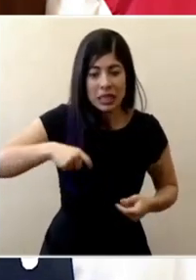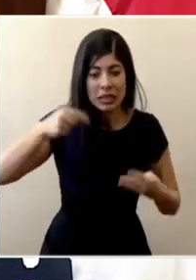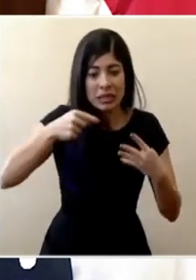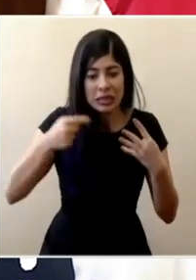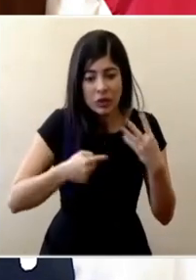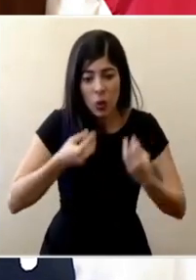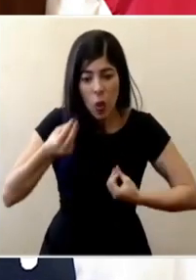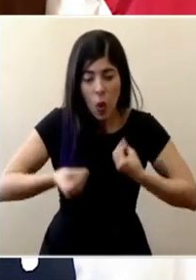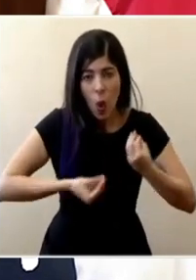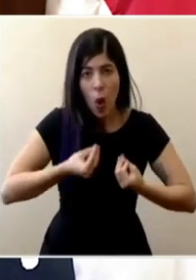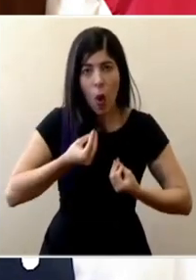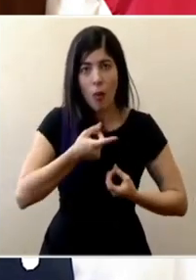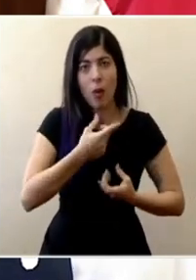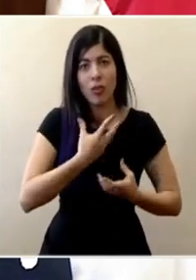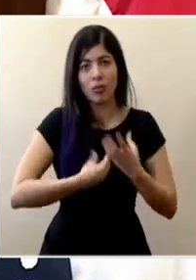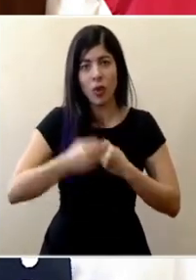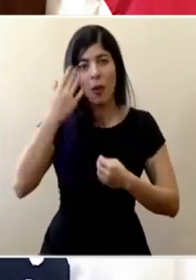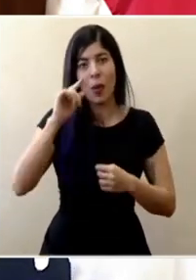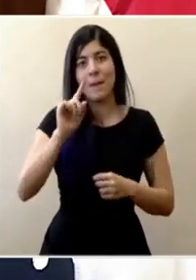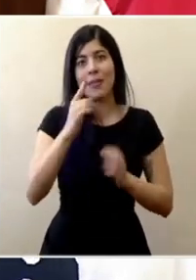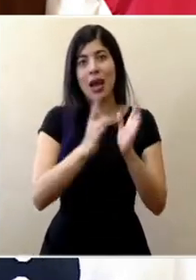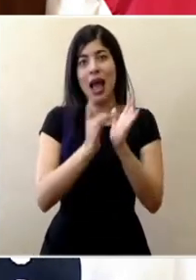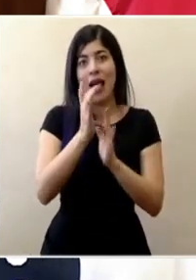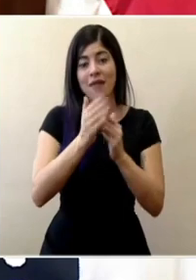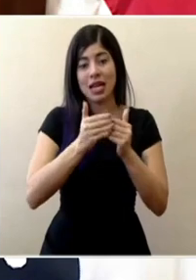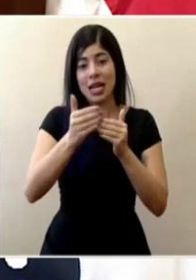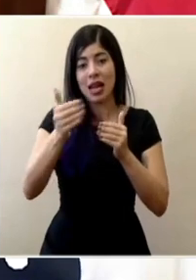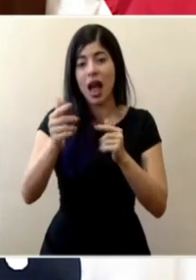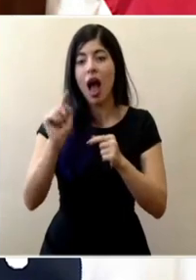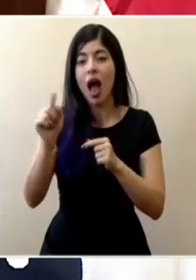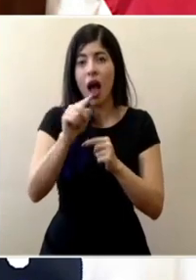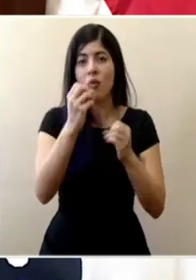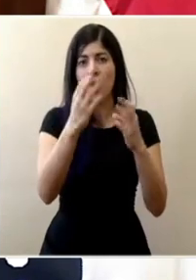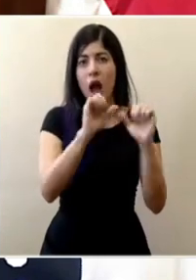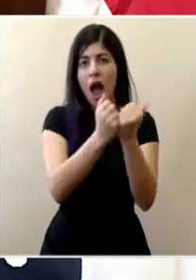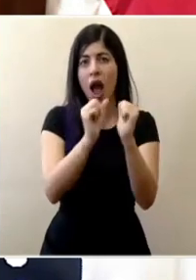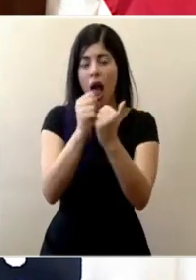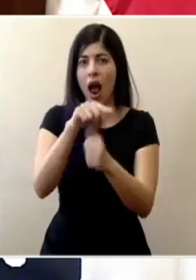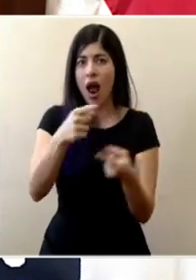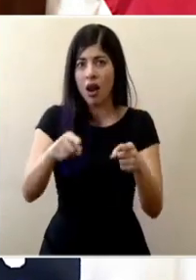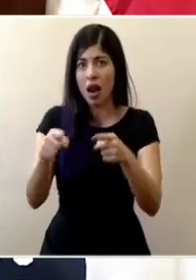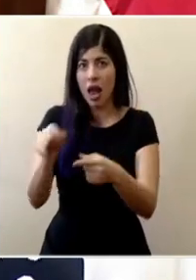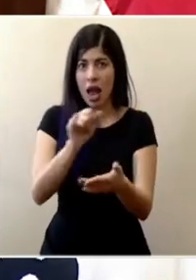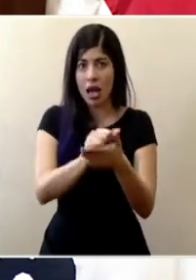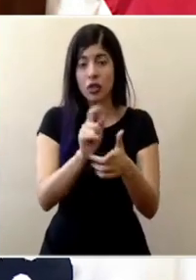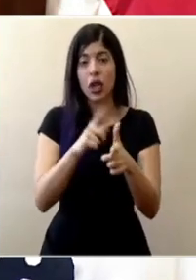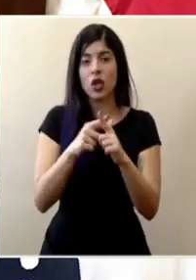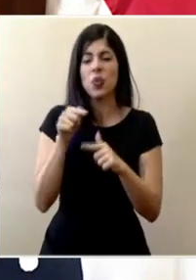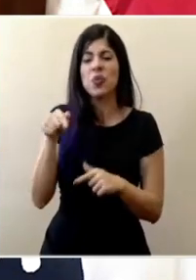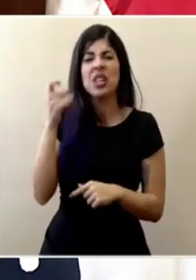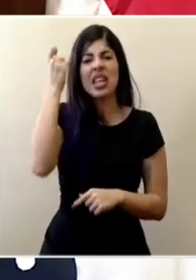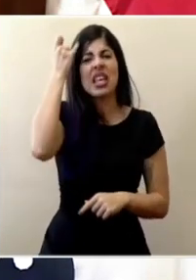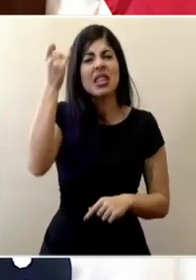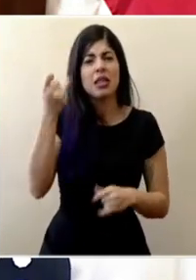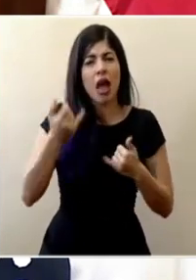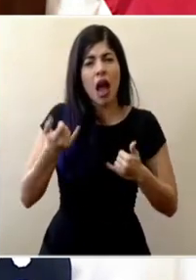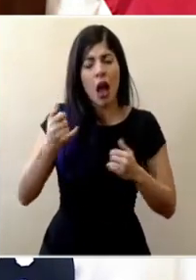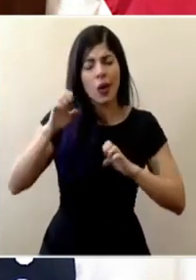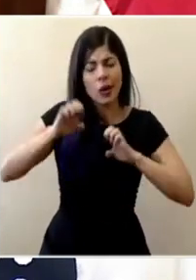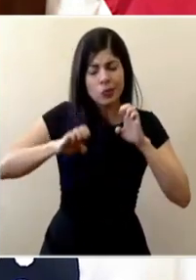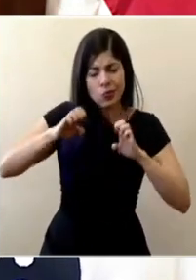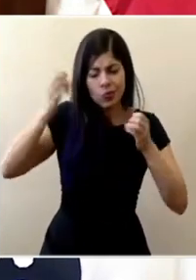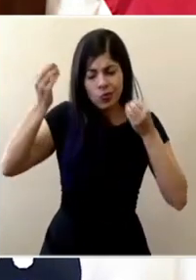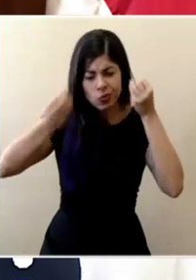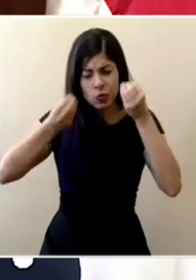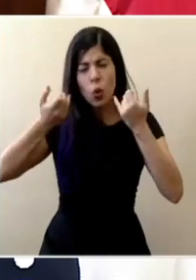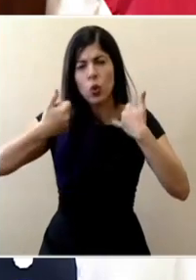acuciantes a partir ya del primero de abril en sectores específicos. De lo que se trata, esta idea que se está valorando y